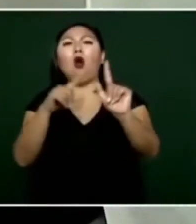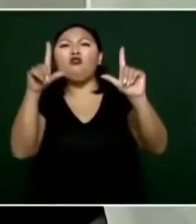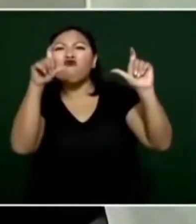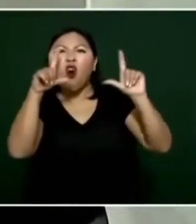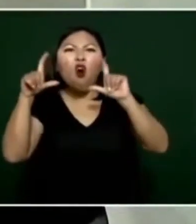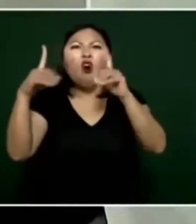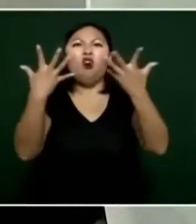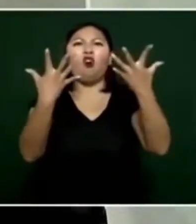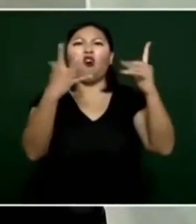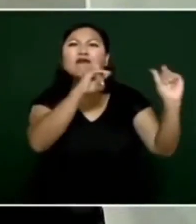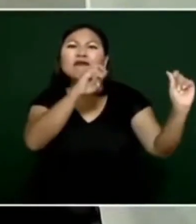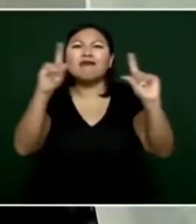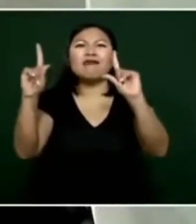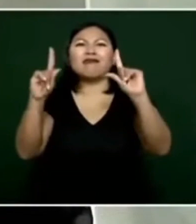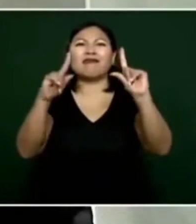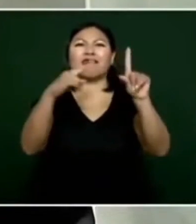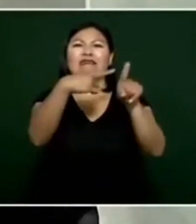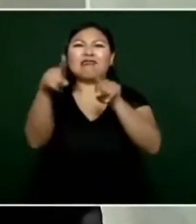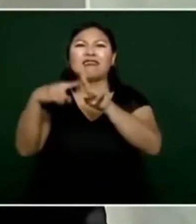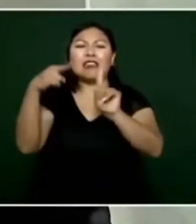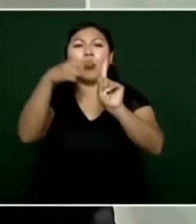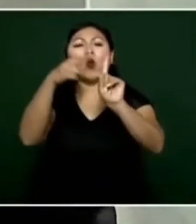un maestro limpio